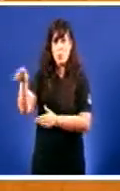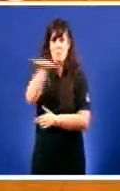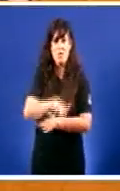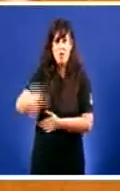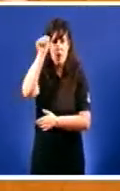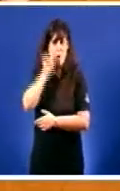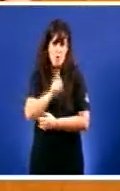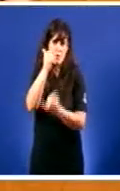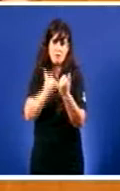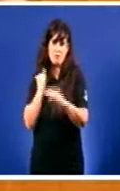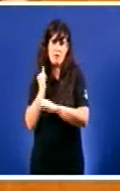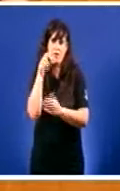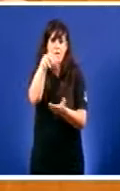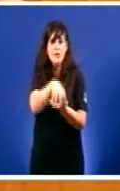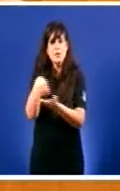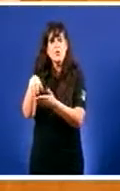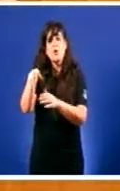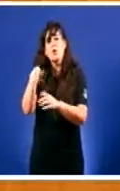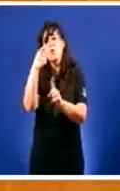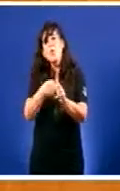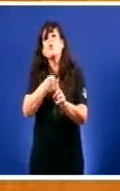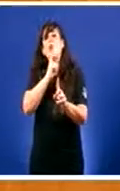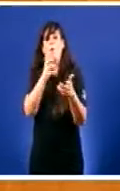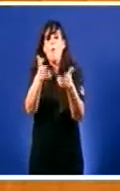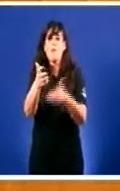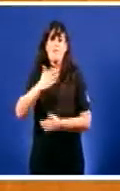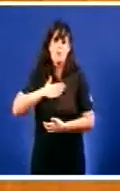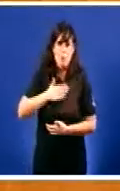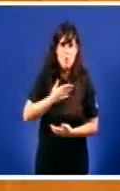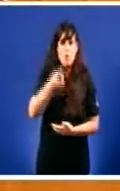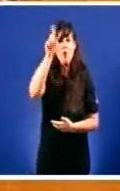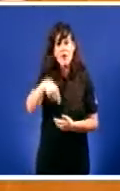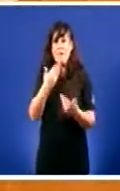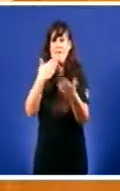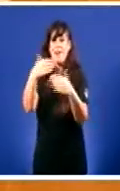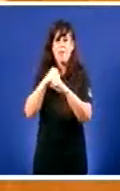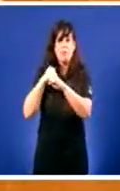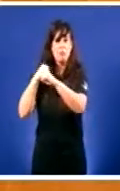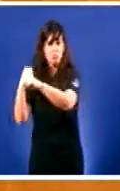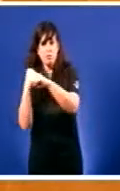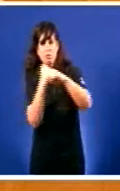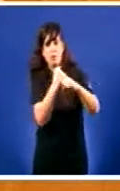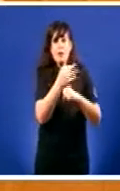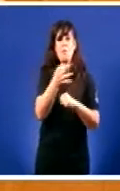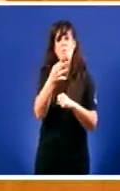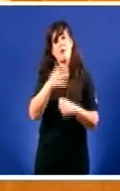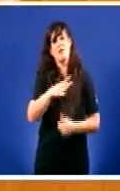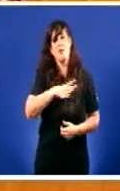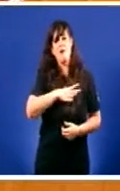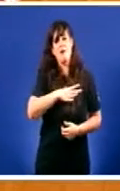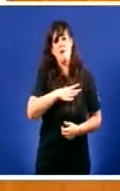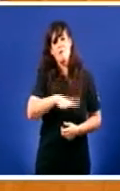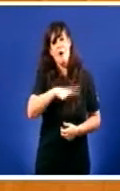Das institucións en beneficio propio A creación de relacións de independencia A cadea de favores Este é unha cuestión